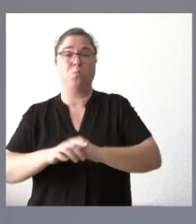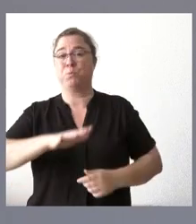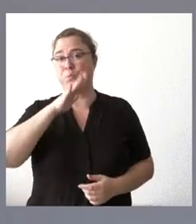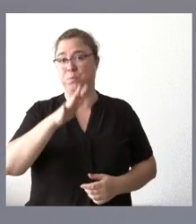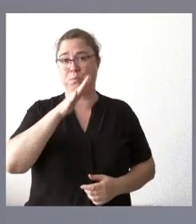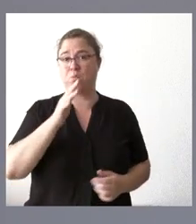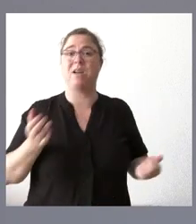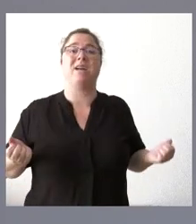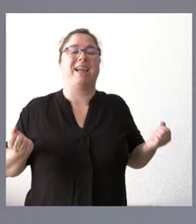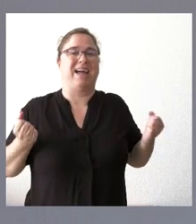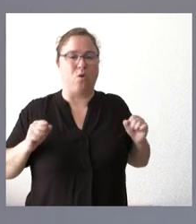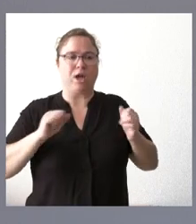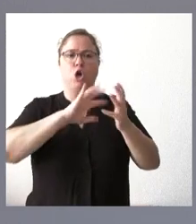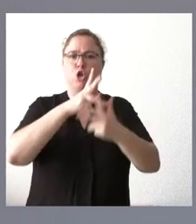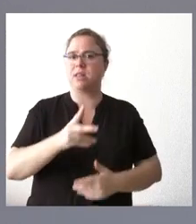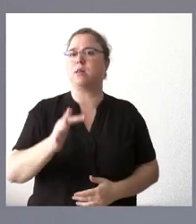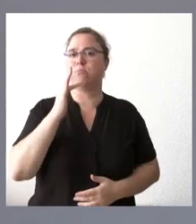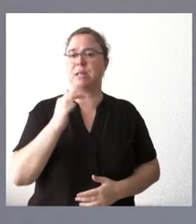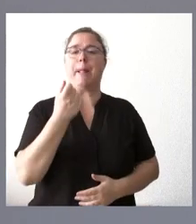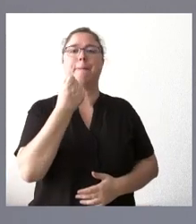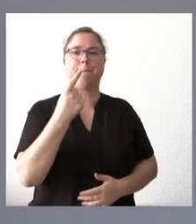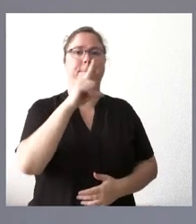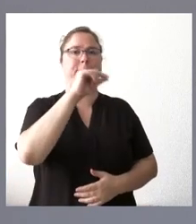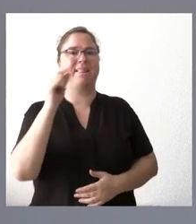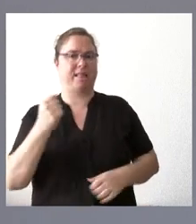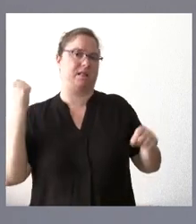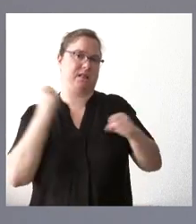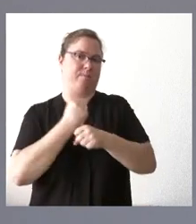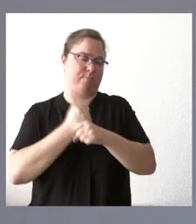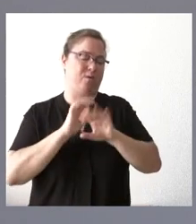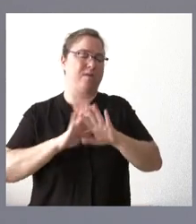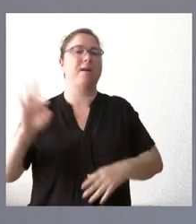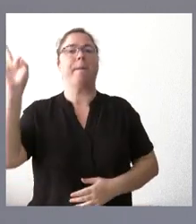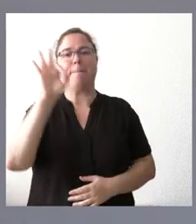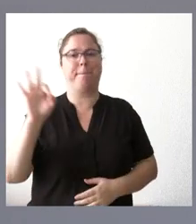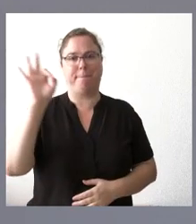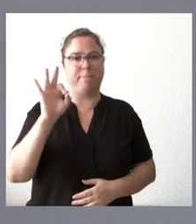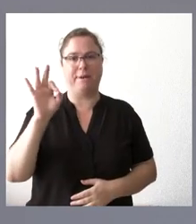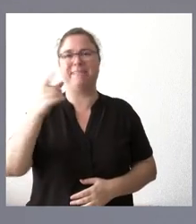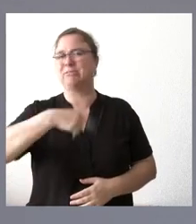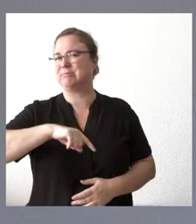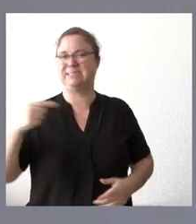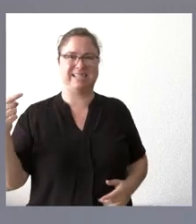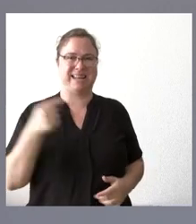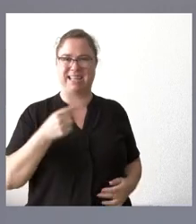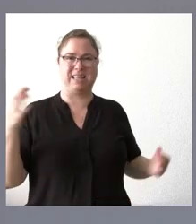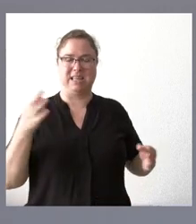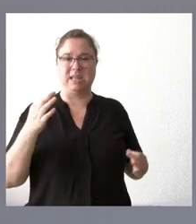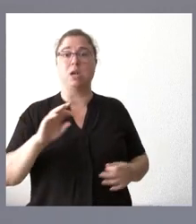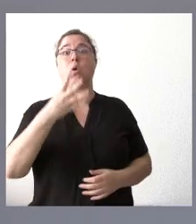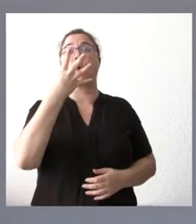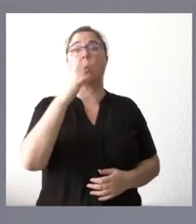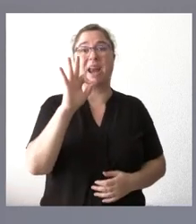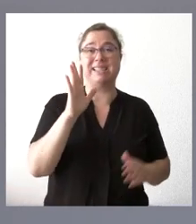aunque tenemos la muy buena noticia de 1.100 empleos en positivo para Palencia en el sector de automóvil, tenemos la mala noticia de algo más de 40